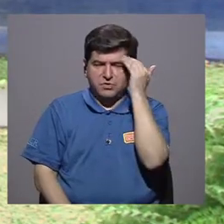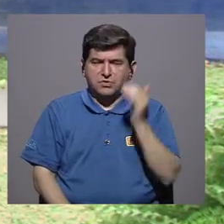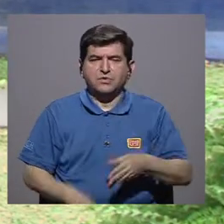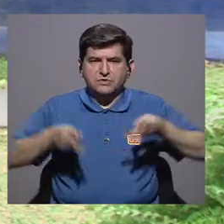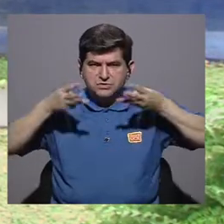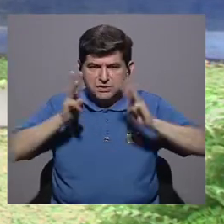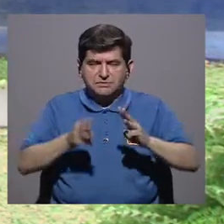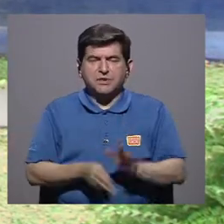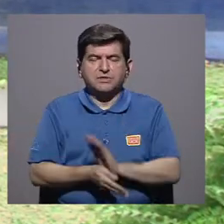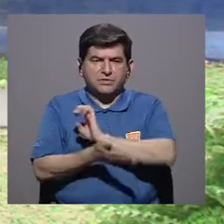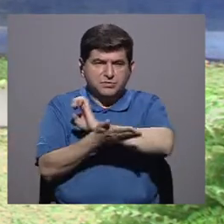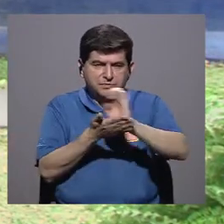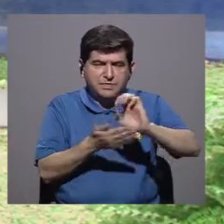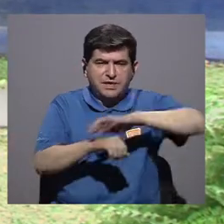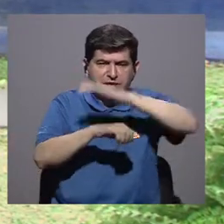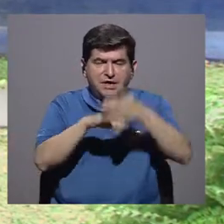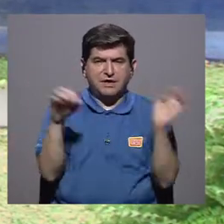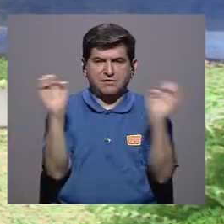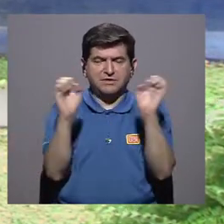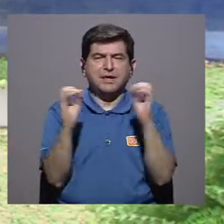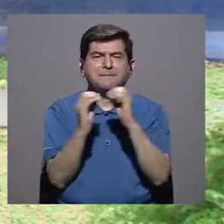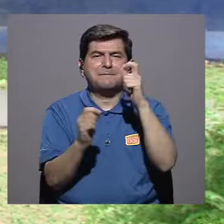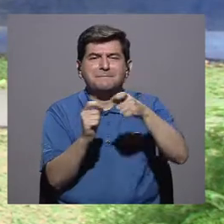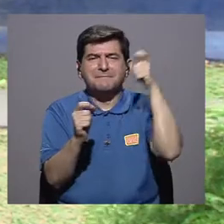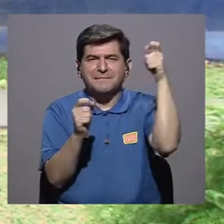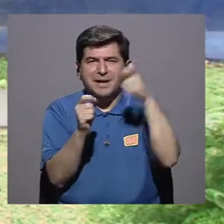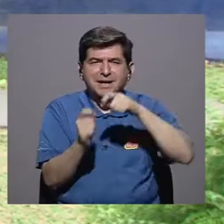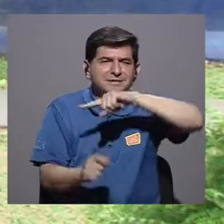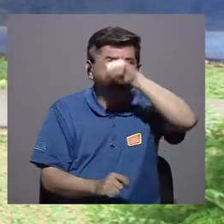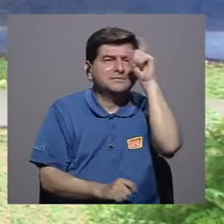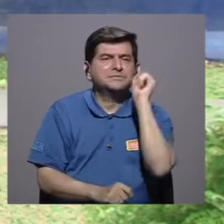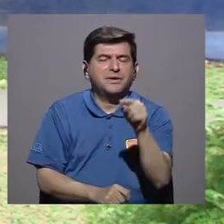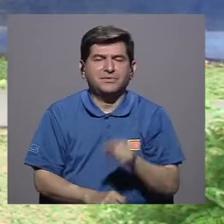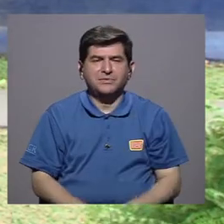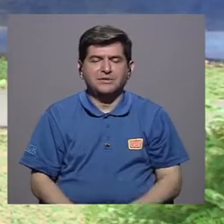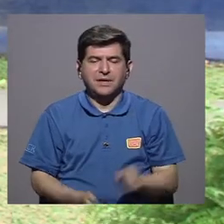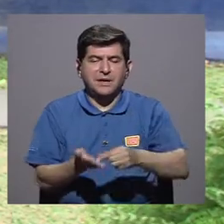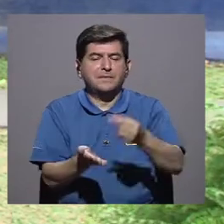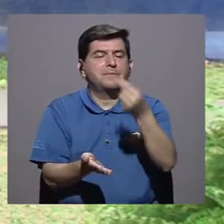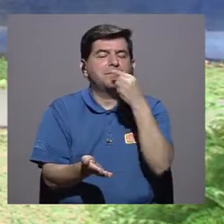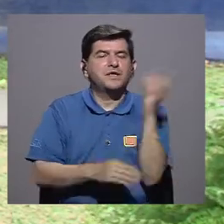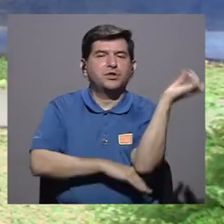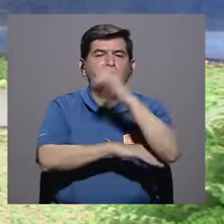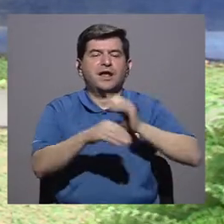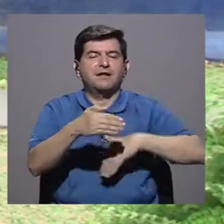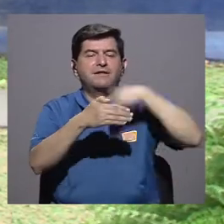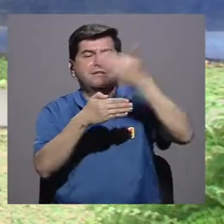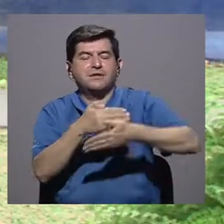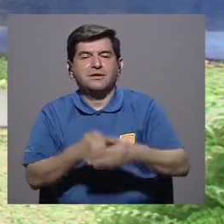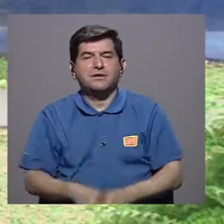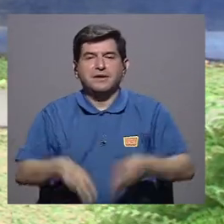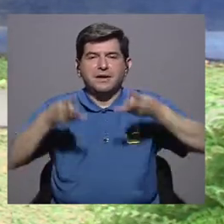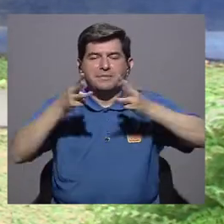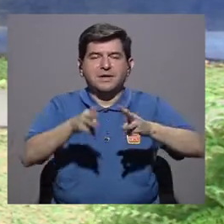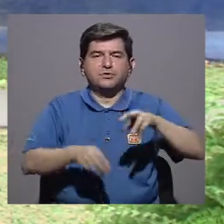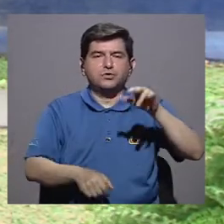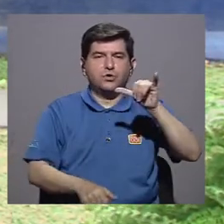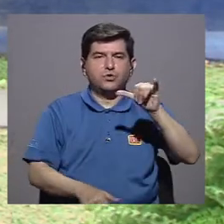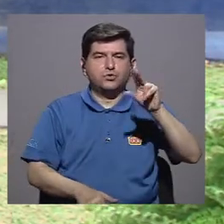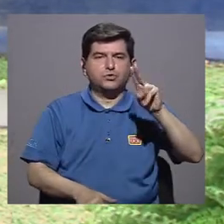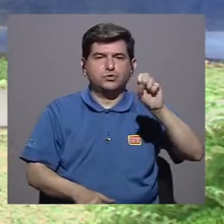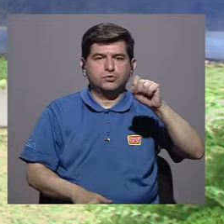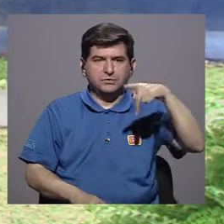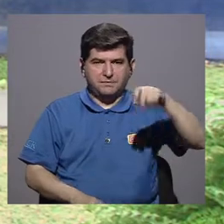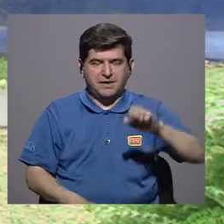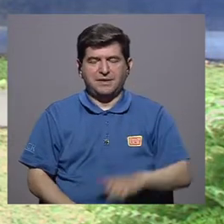métodos anticonceptivos de emergencia. Más específicamente se les preguntó por la píldora del día después y el método de yuspe. En cuanto